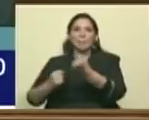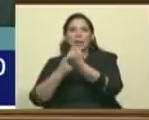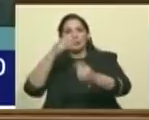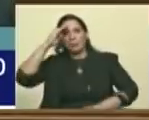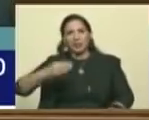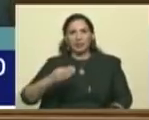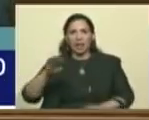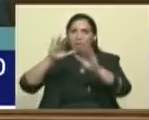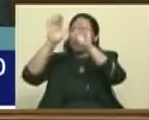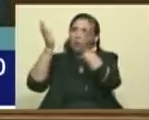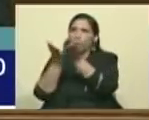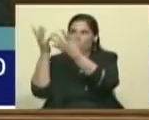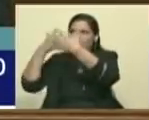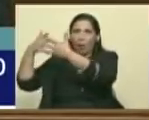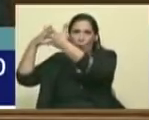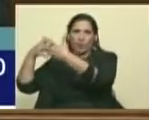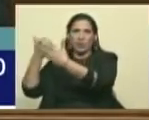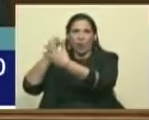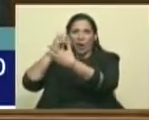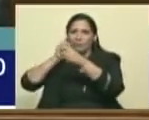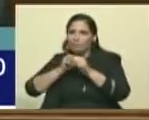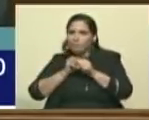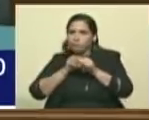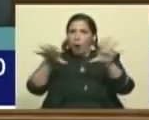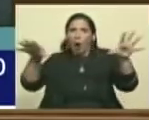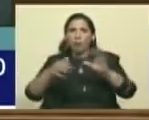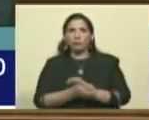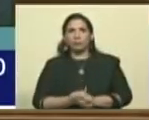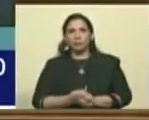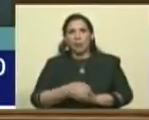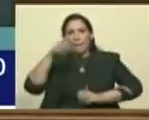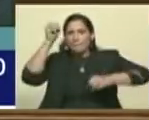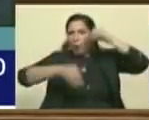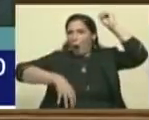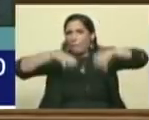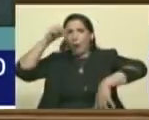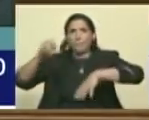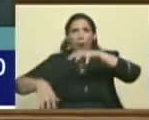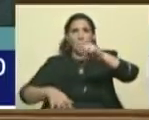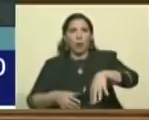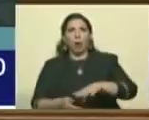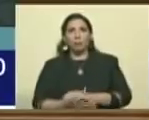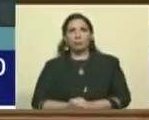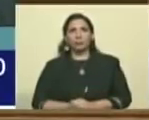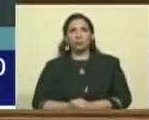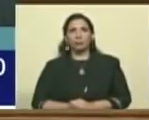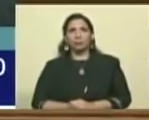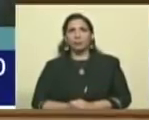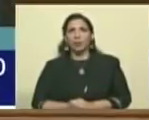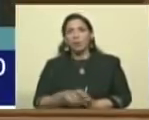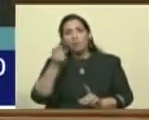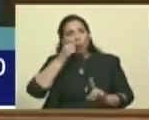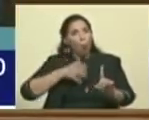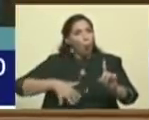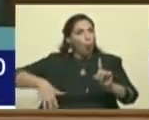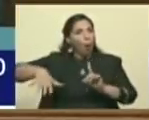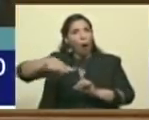aproximadamente, que han bombardeado pueblos, países,